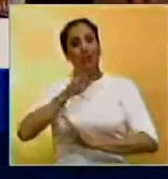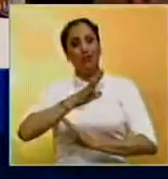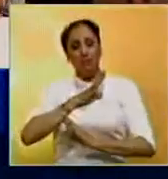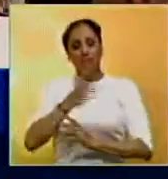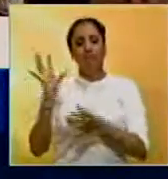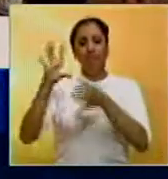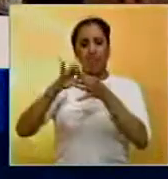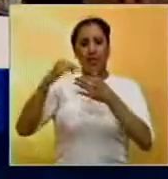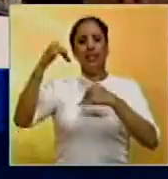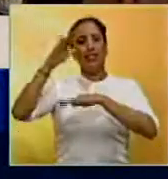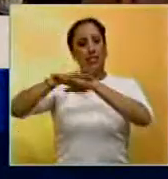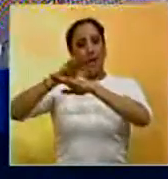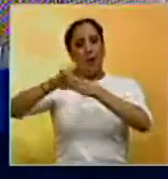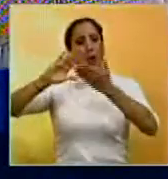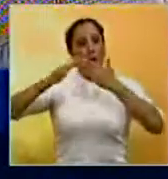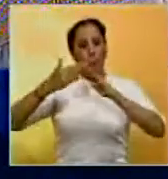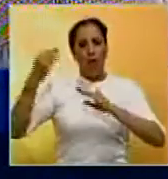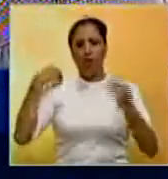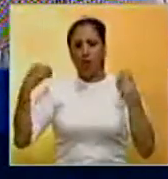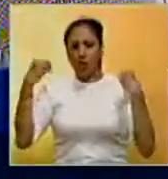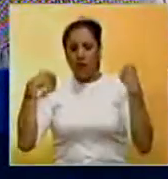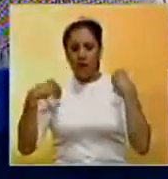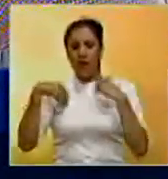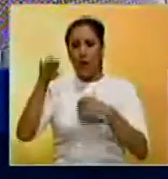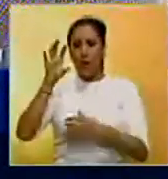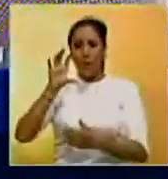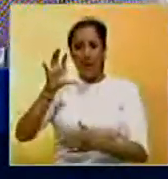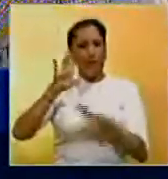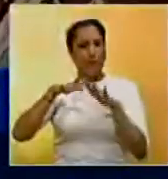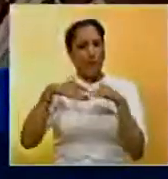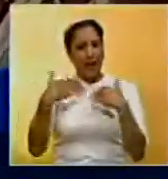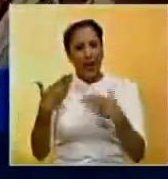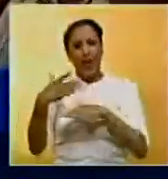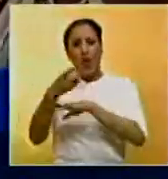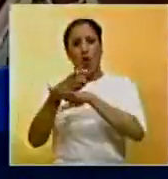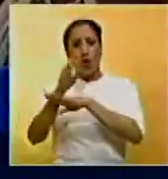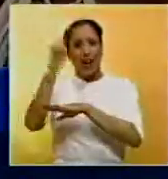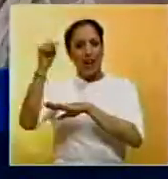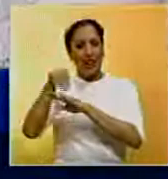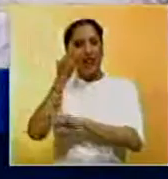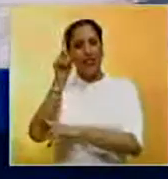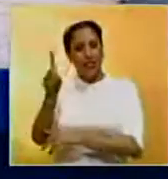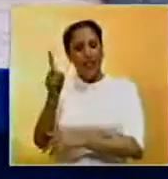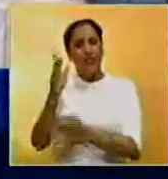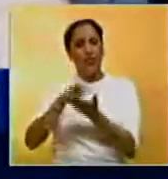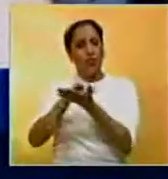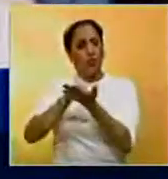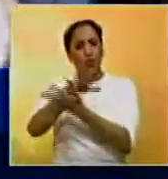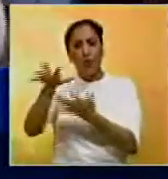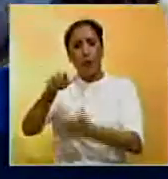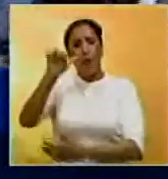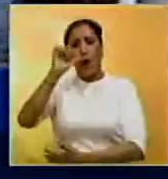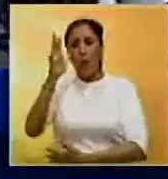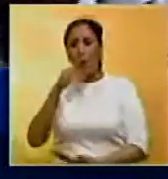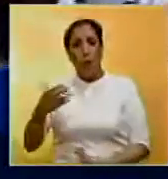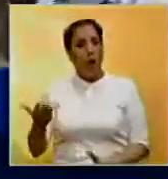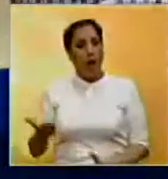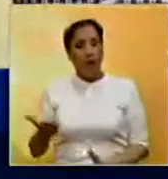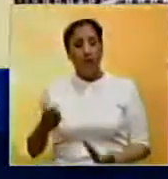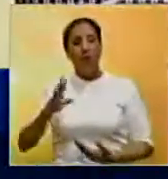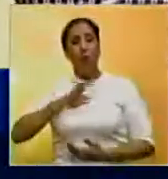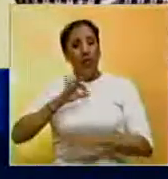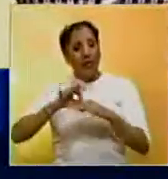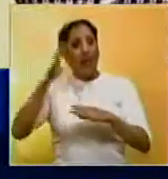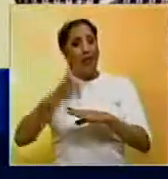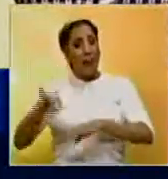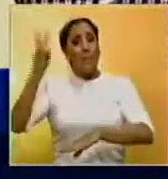unirá al llamado de las comunidades del interior del país para exhortar al gobierno nacional a que solucione este problema que considera puede